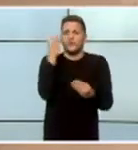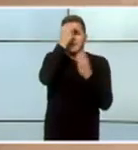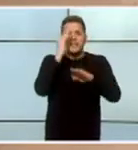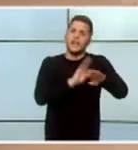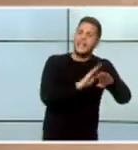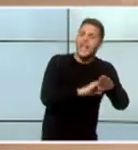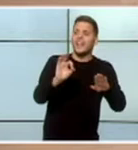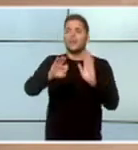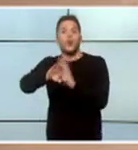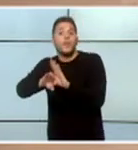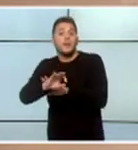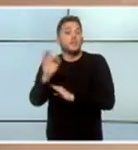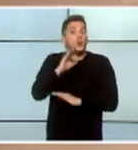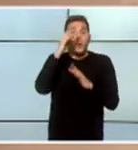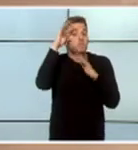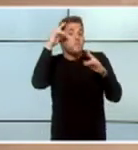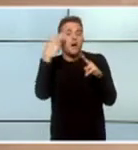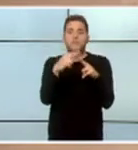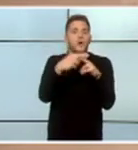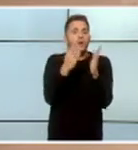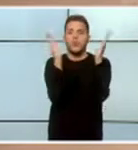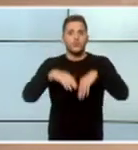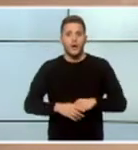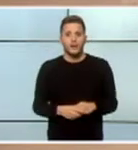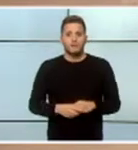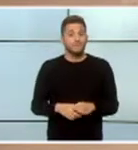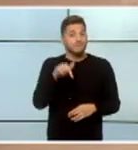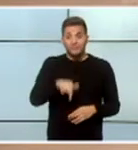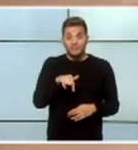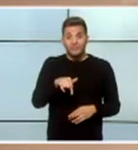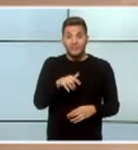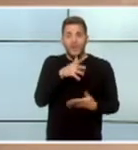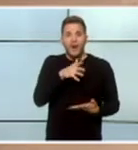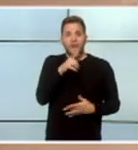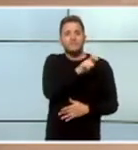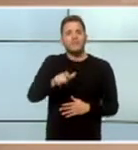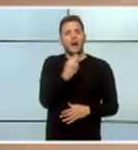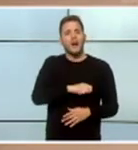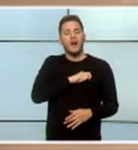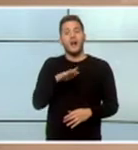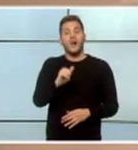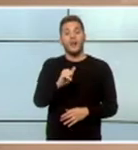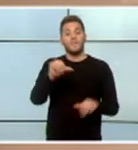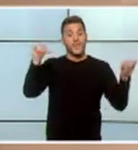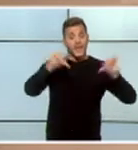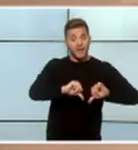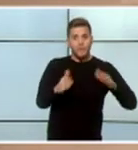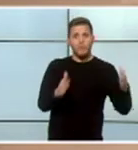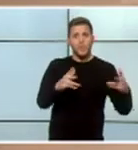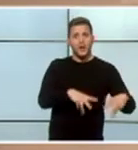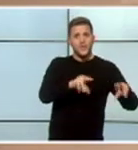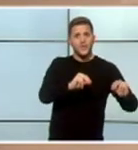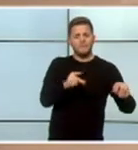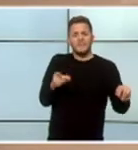derechas... ...o que no tiene ninguna idea política... ...hoy hay gente en España... ...que después de la crisis... ...busca